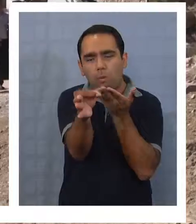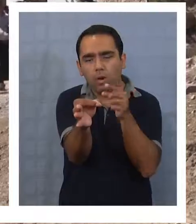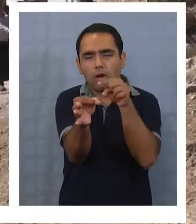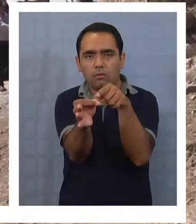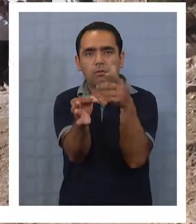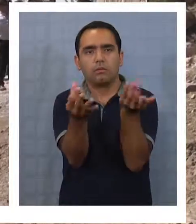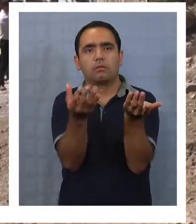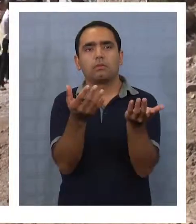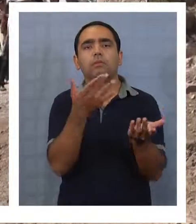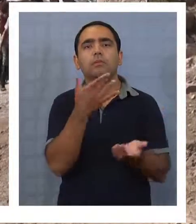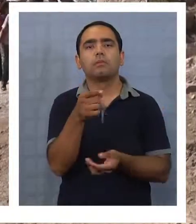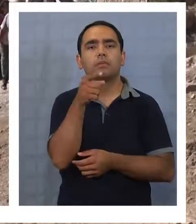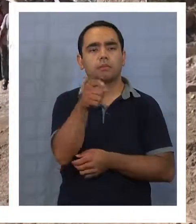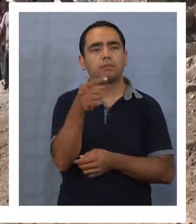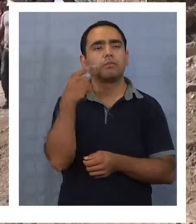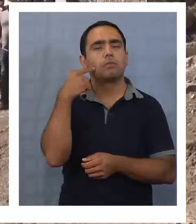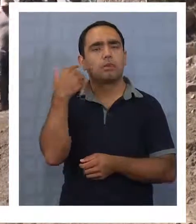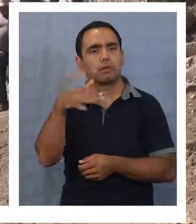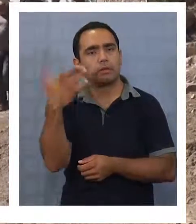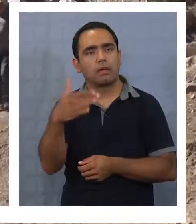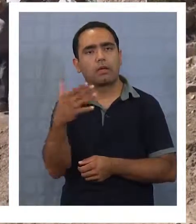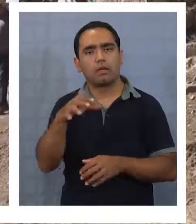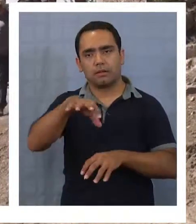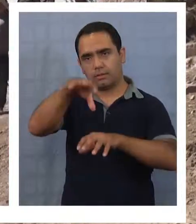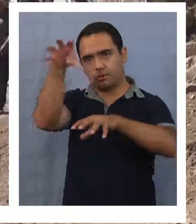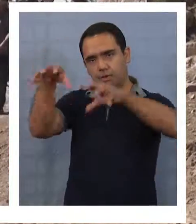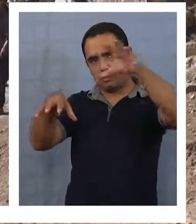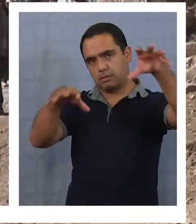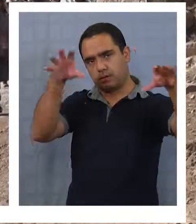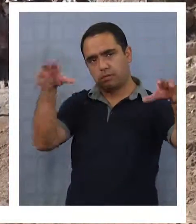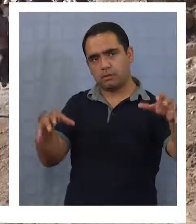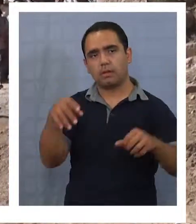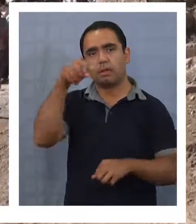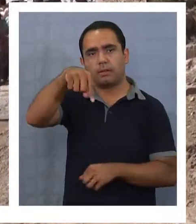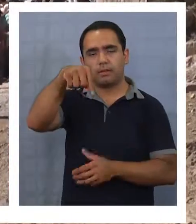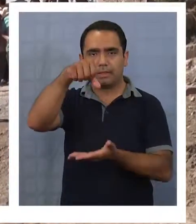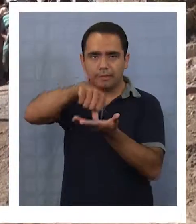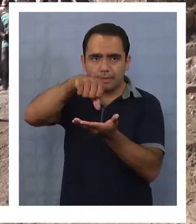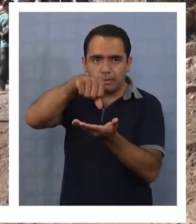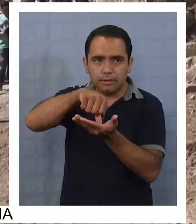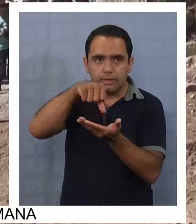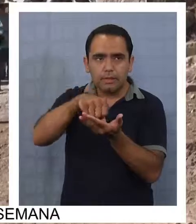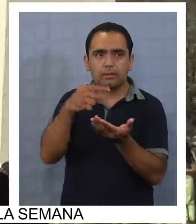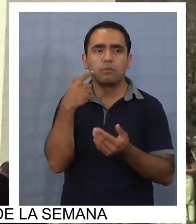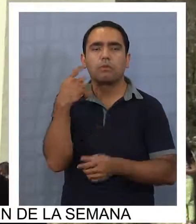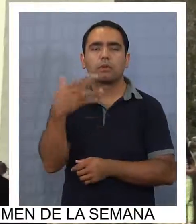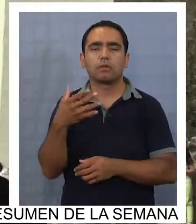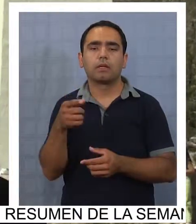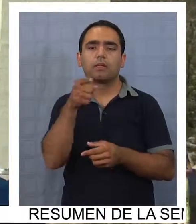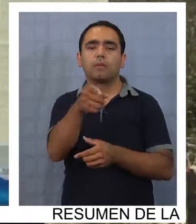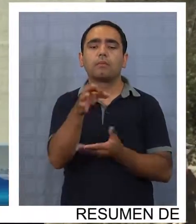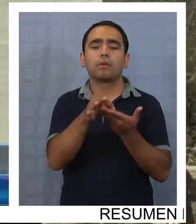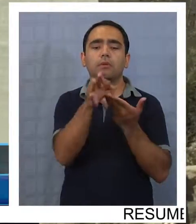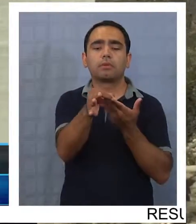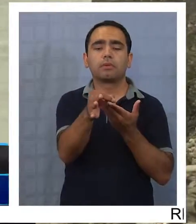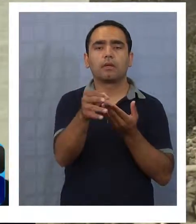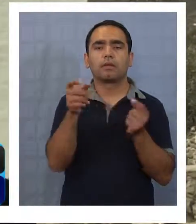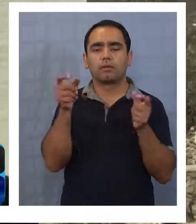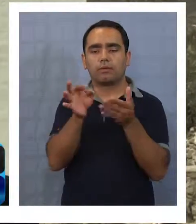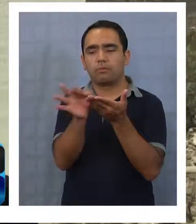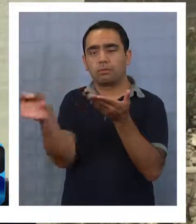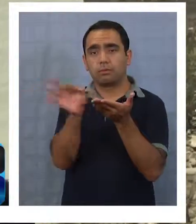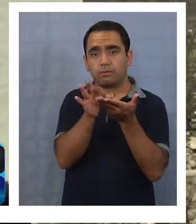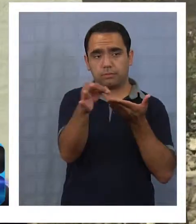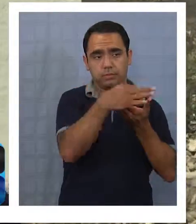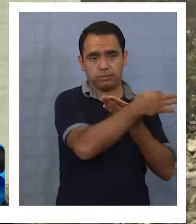el pueblo andino, el pueblo de la precordillera y la cordillera también. Porque este es un centro, un punto de encuentro de la devoción